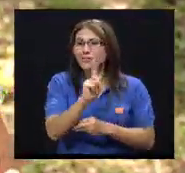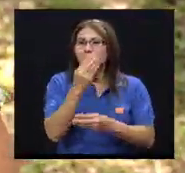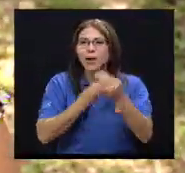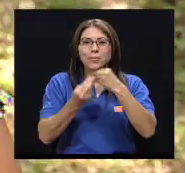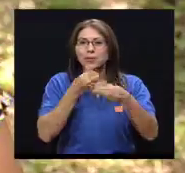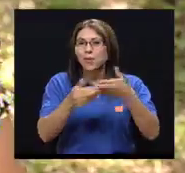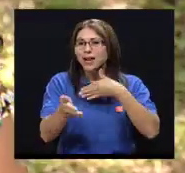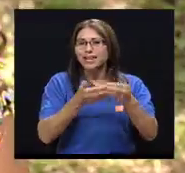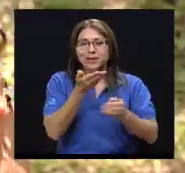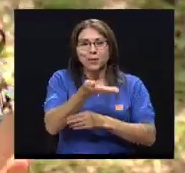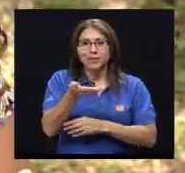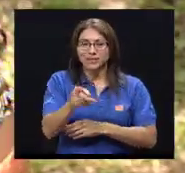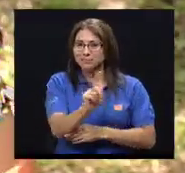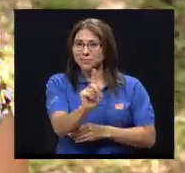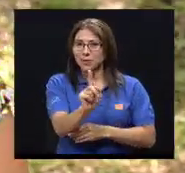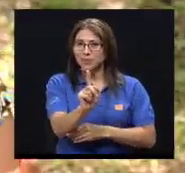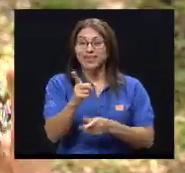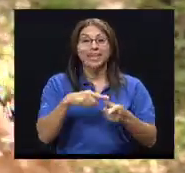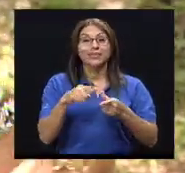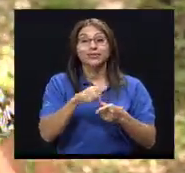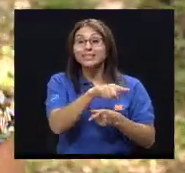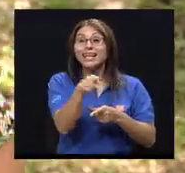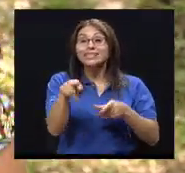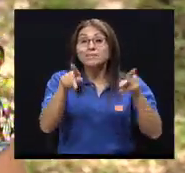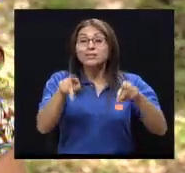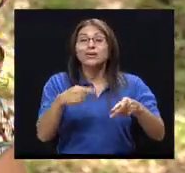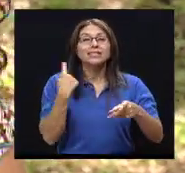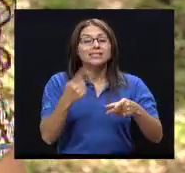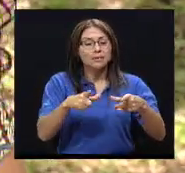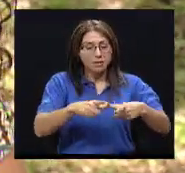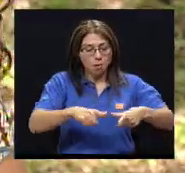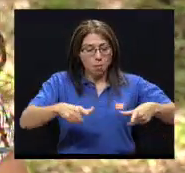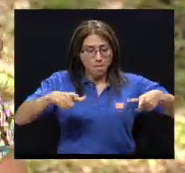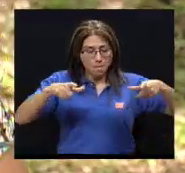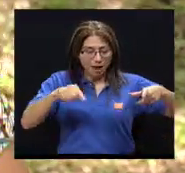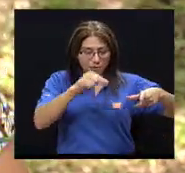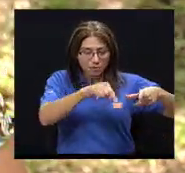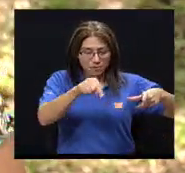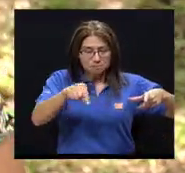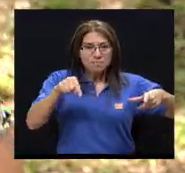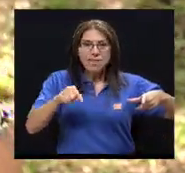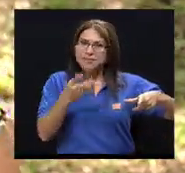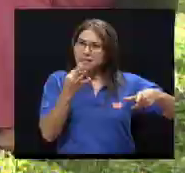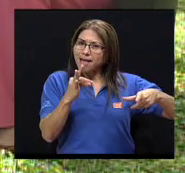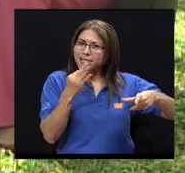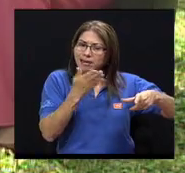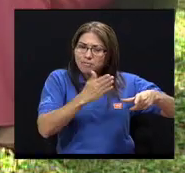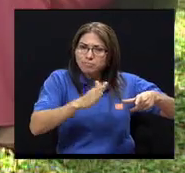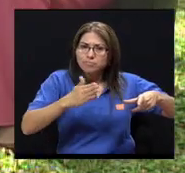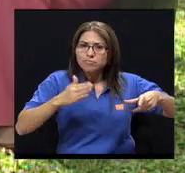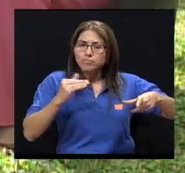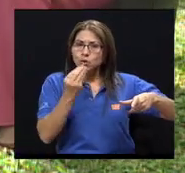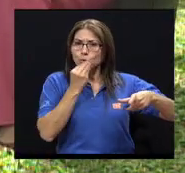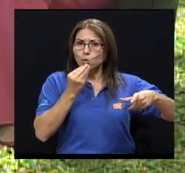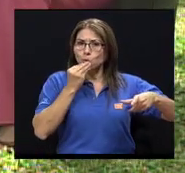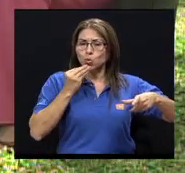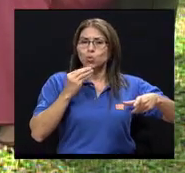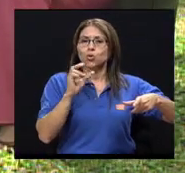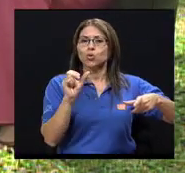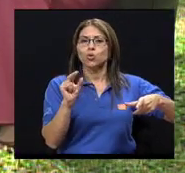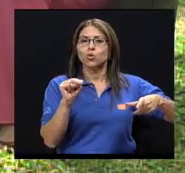descartado completamente. Entonces, el plato siempre van a procurar la nutrición y, pues, no,